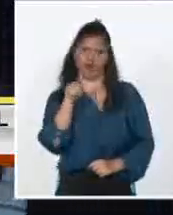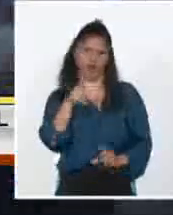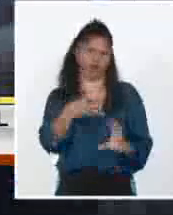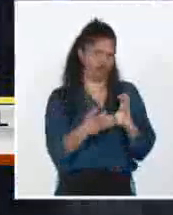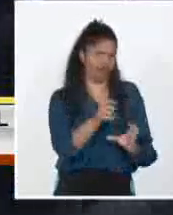europeos.